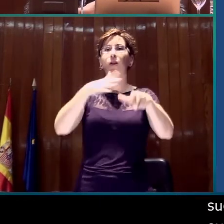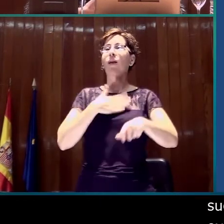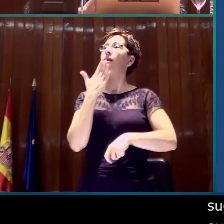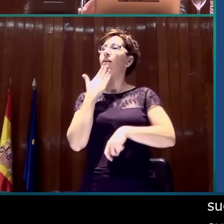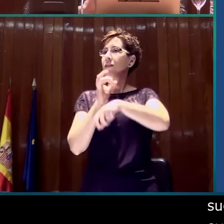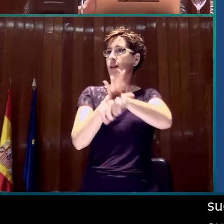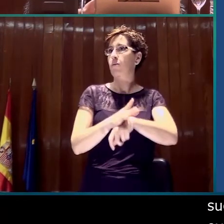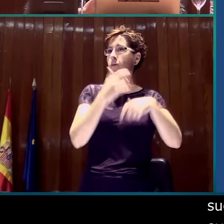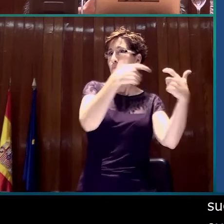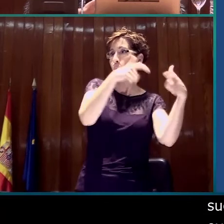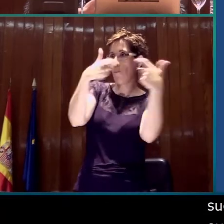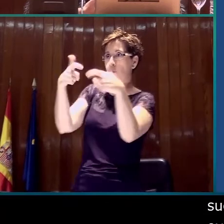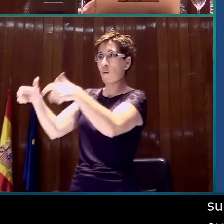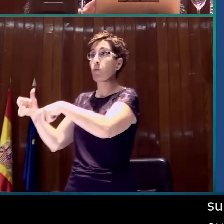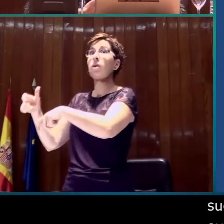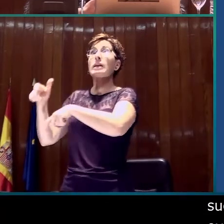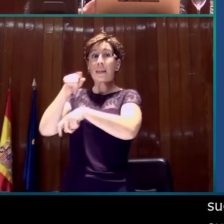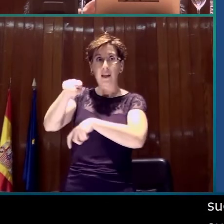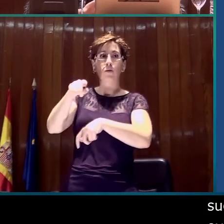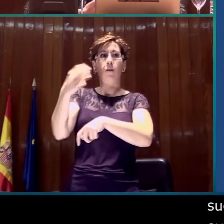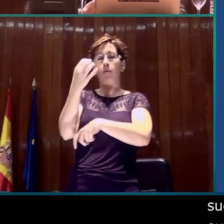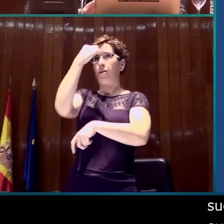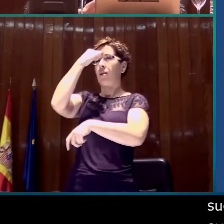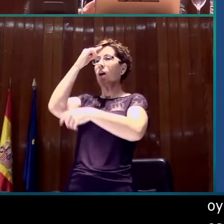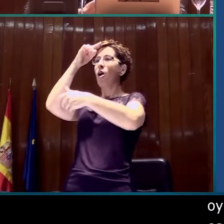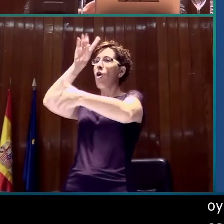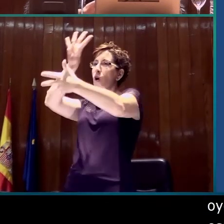en cuenta cuál es el horario idóneo de emisión de ese tipo de contenidos.